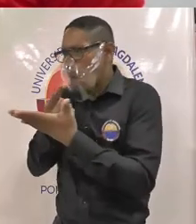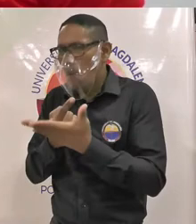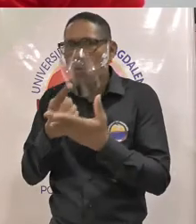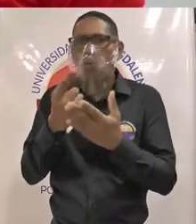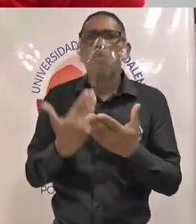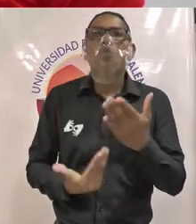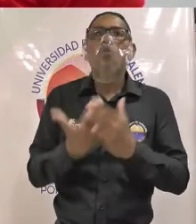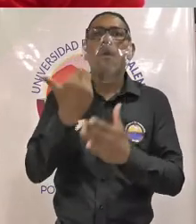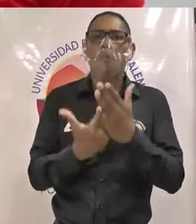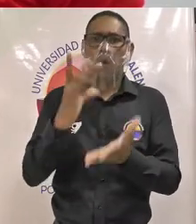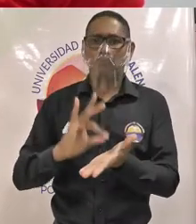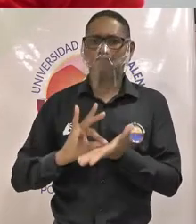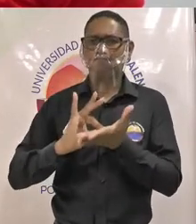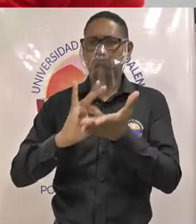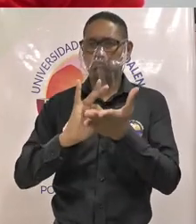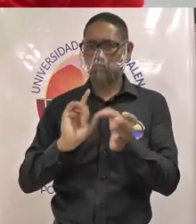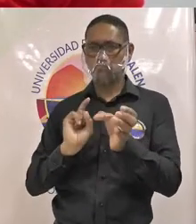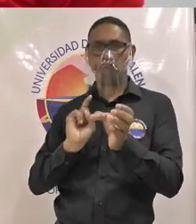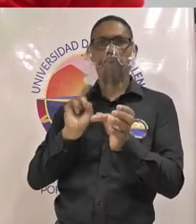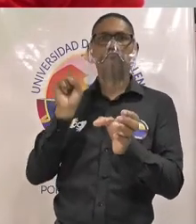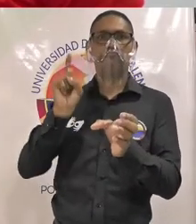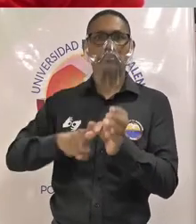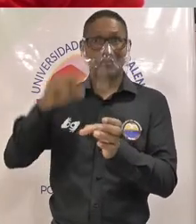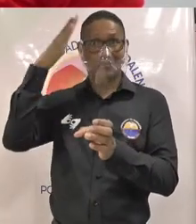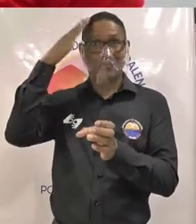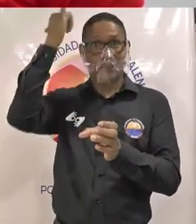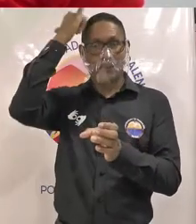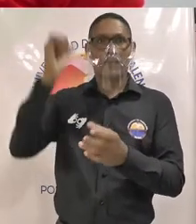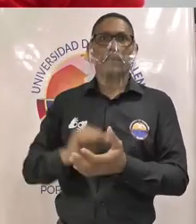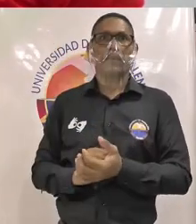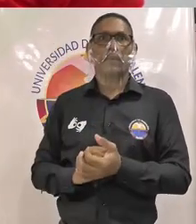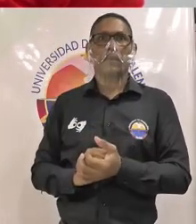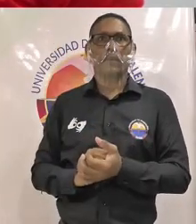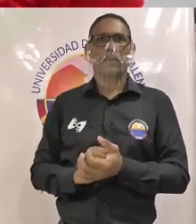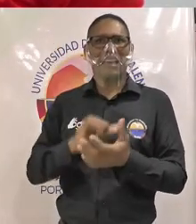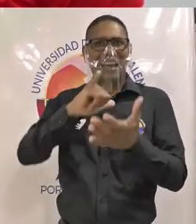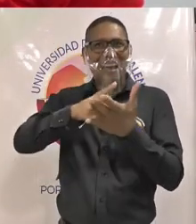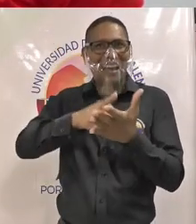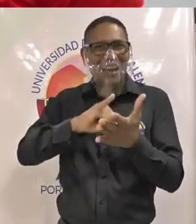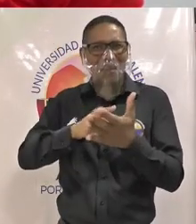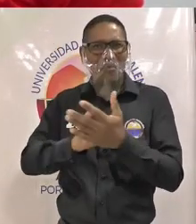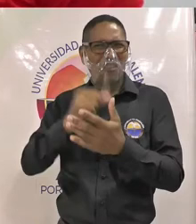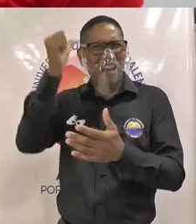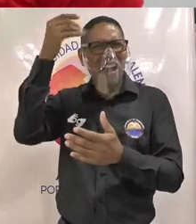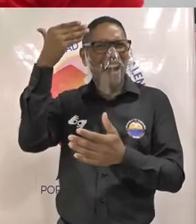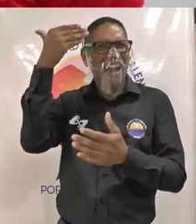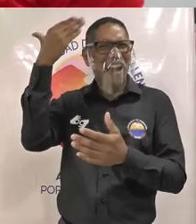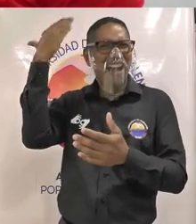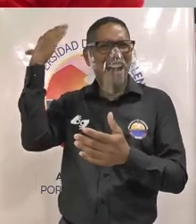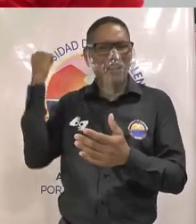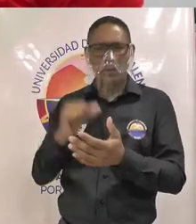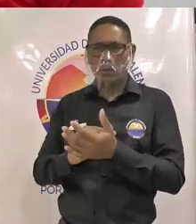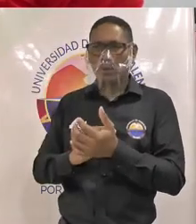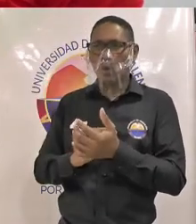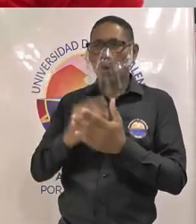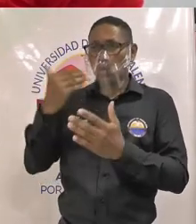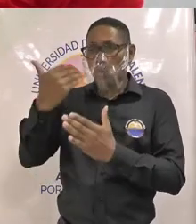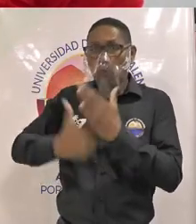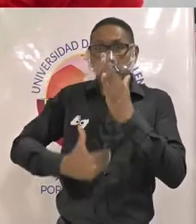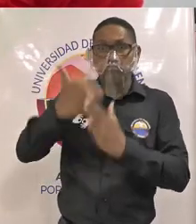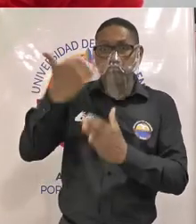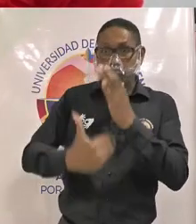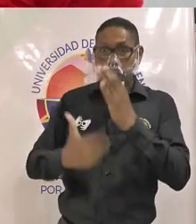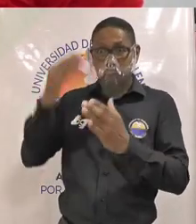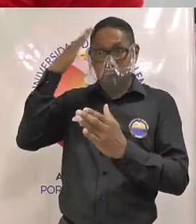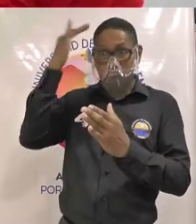perdón matrícula académica que se regrese el registro académico el cual fue eliminado sin consultarle al estudiante